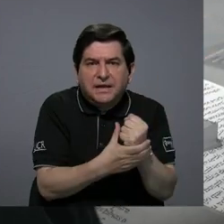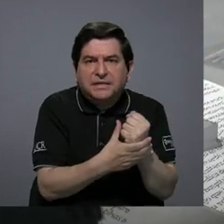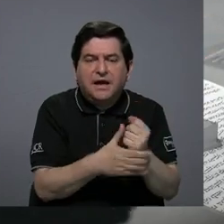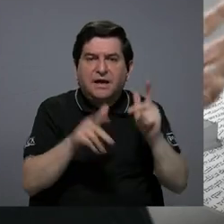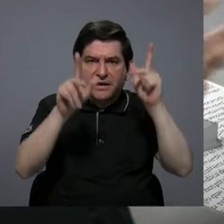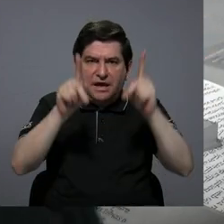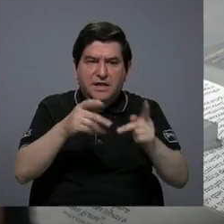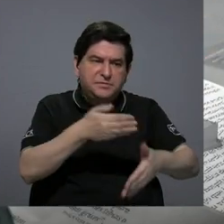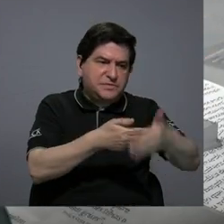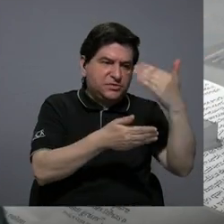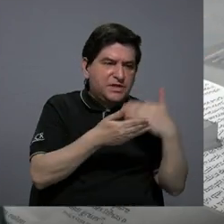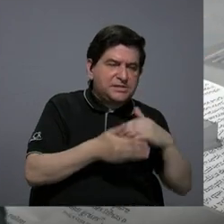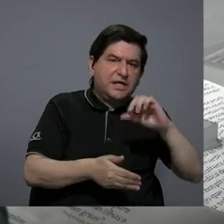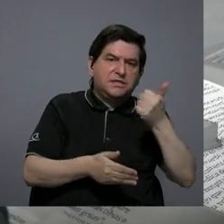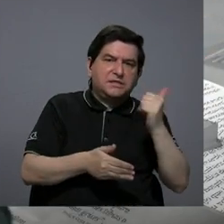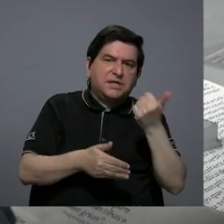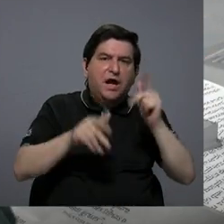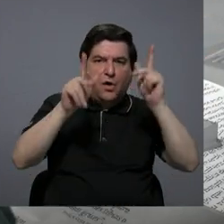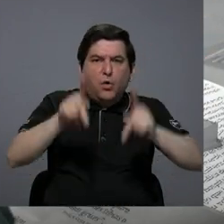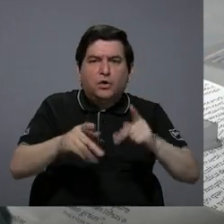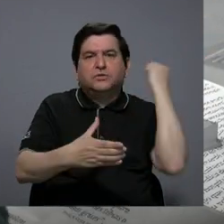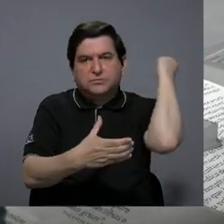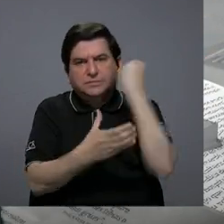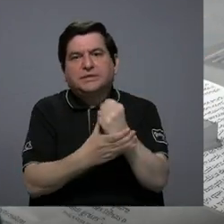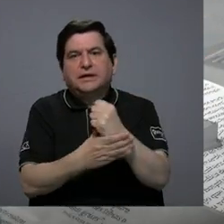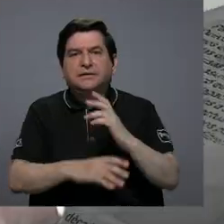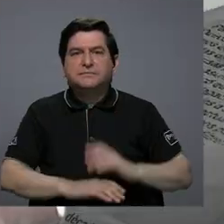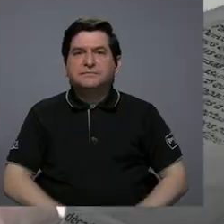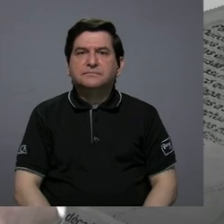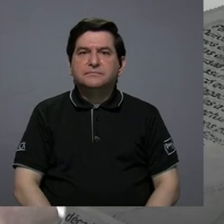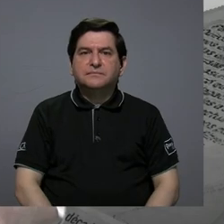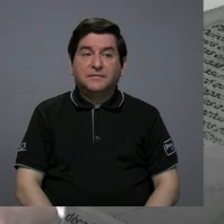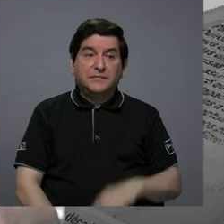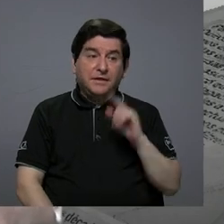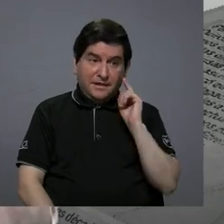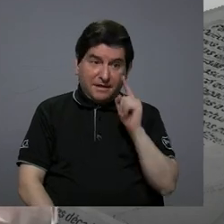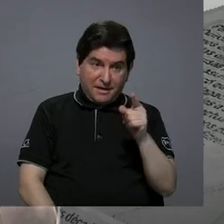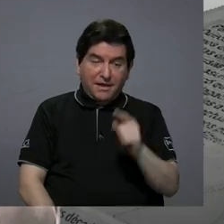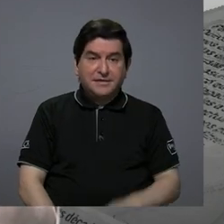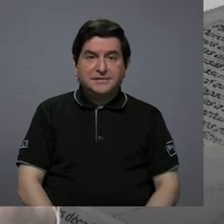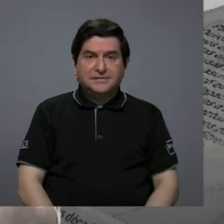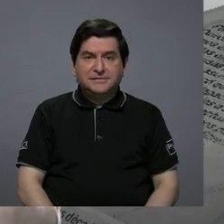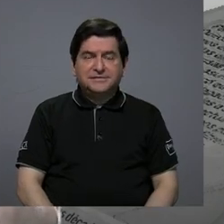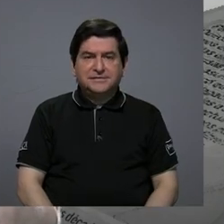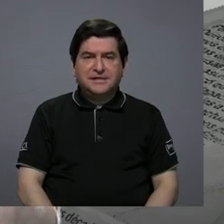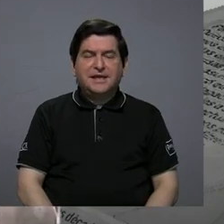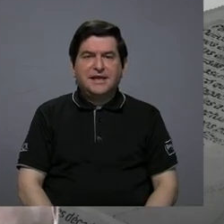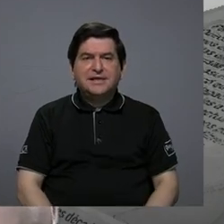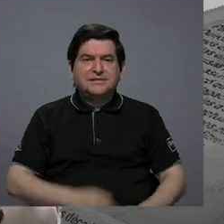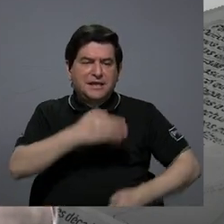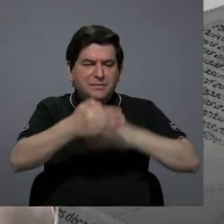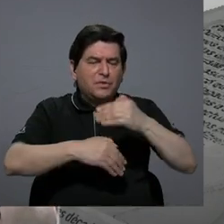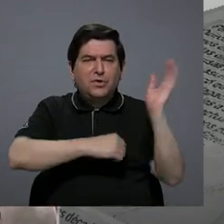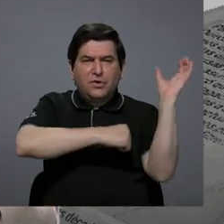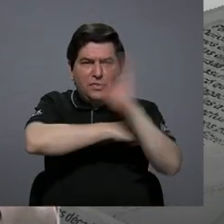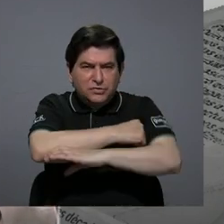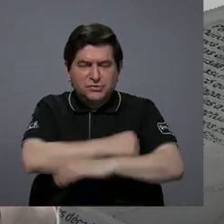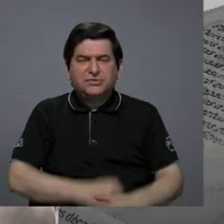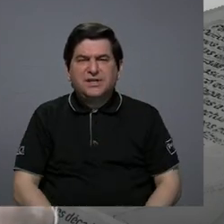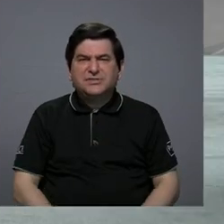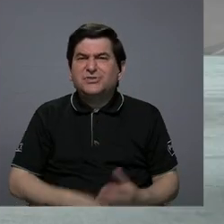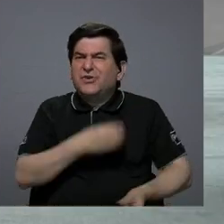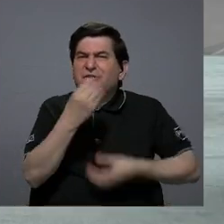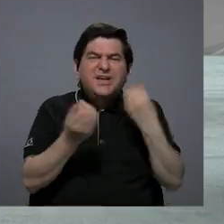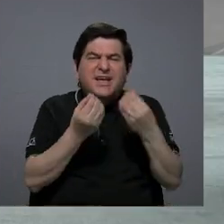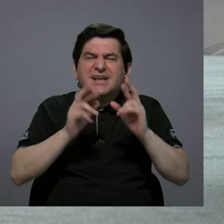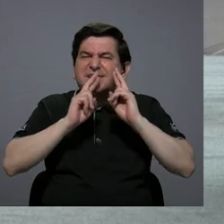dieron muerte a otros. Exactamente. O sea, ese es el giro punitivista, la criminalización. ¿Pero qué hacer?